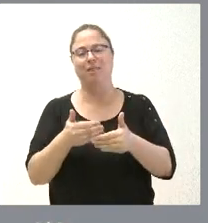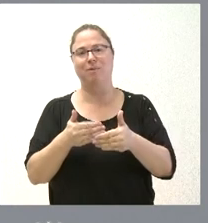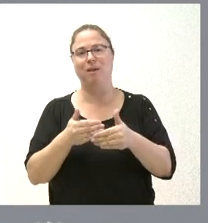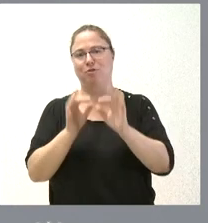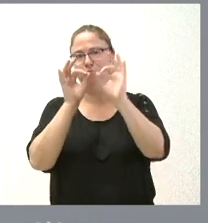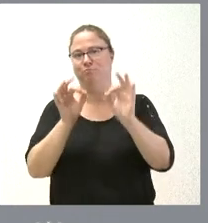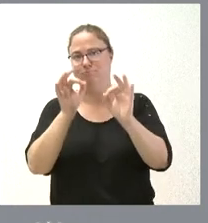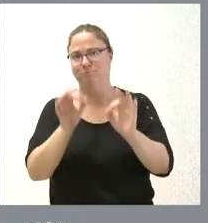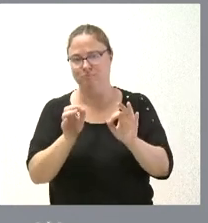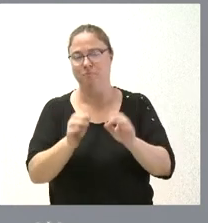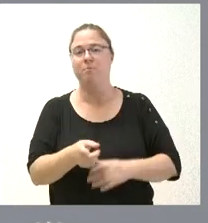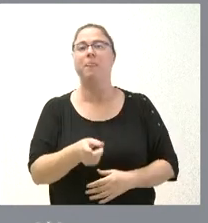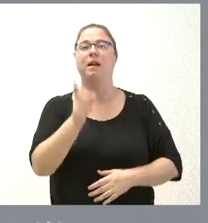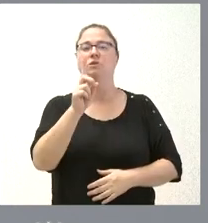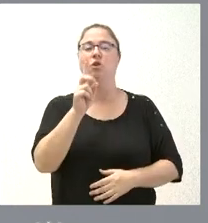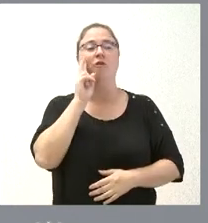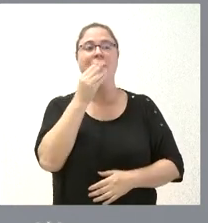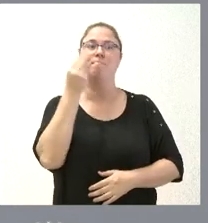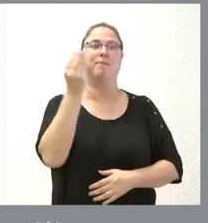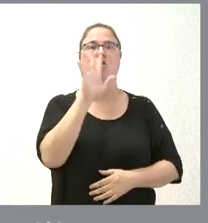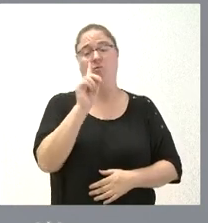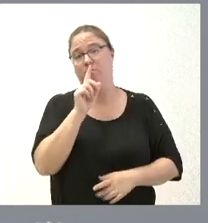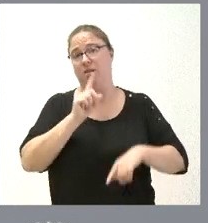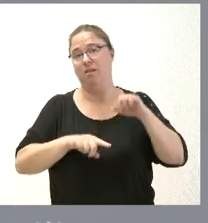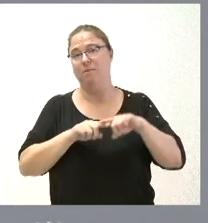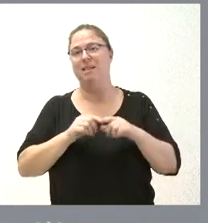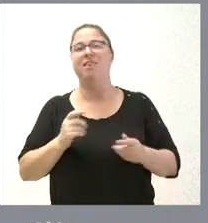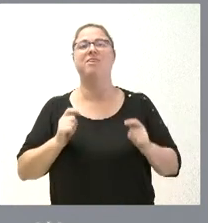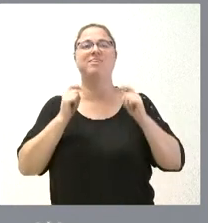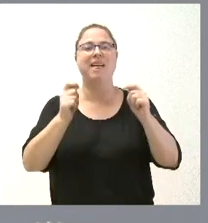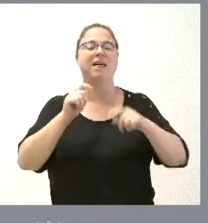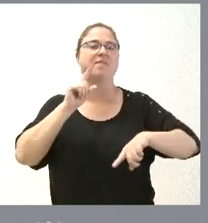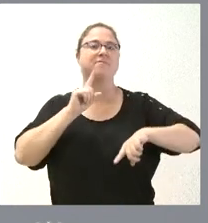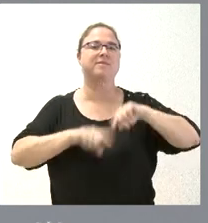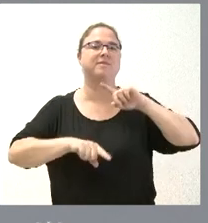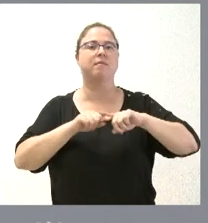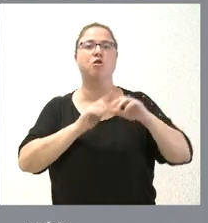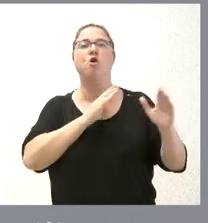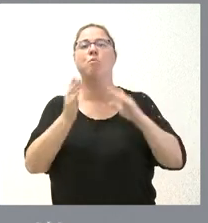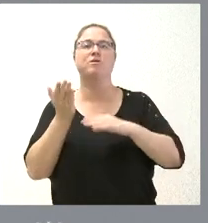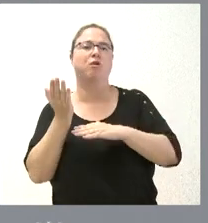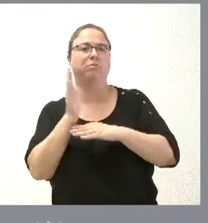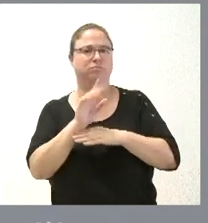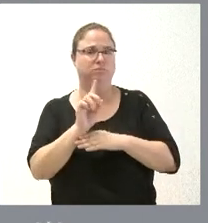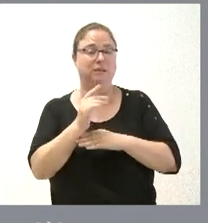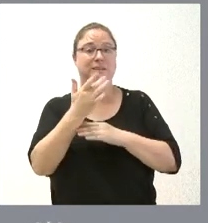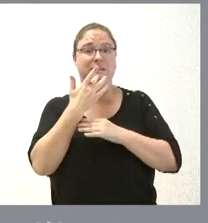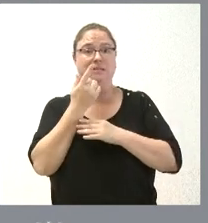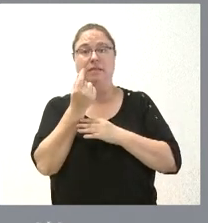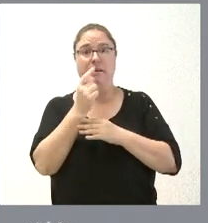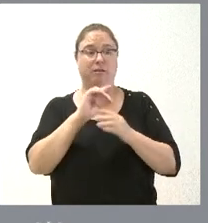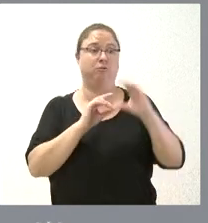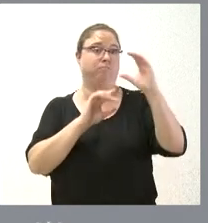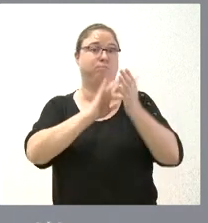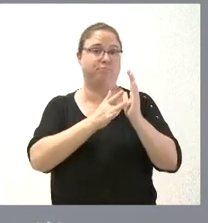de ver solo los mejores, ni es un procedimiento que se concede en función del momento de la presentación y, por tanto, si se agota el crédito se concede